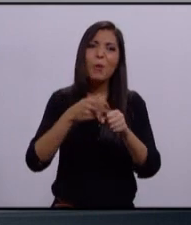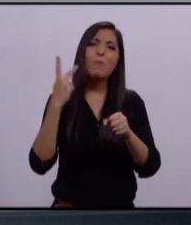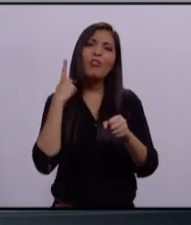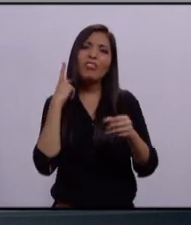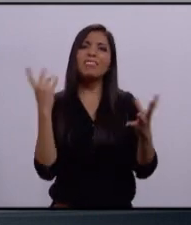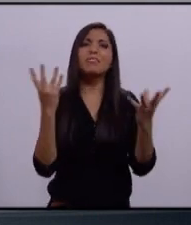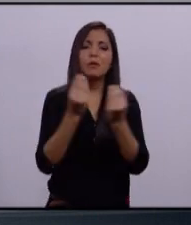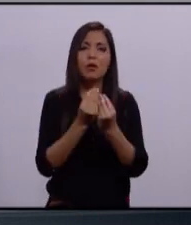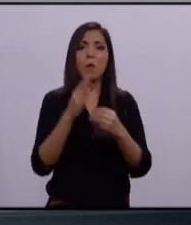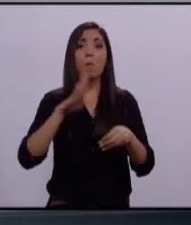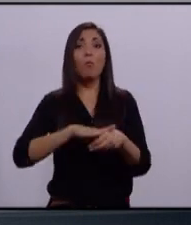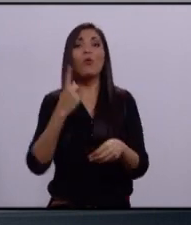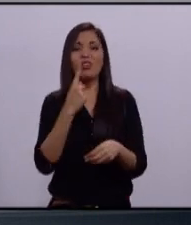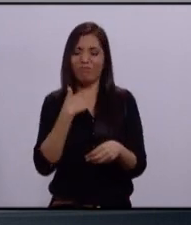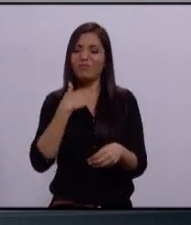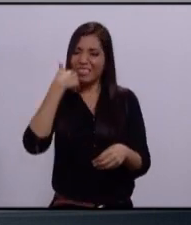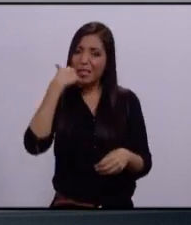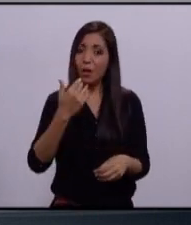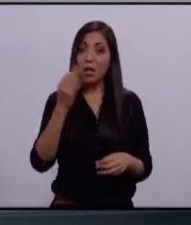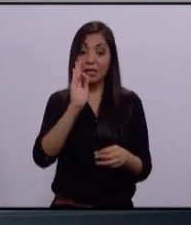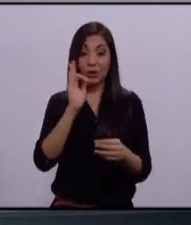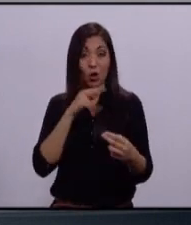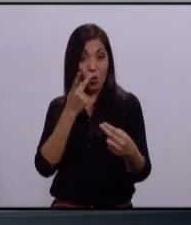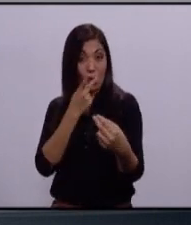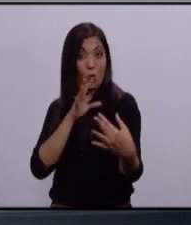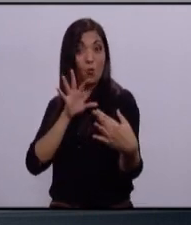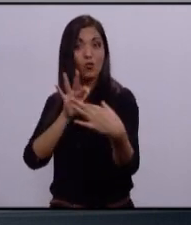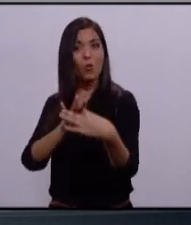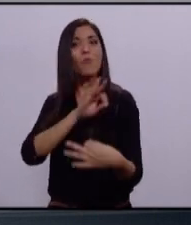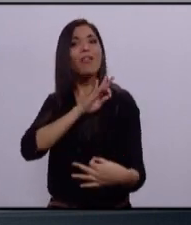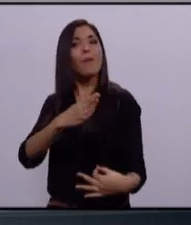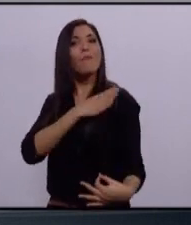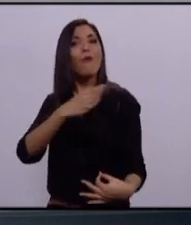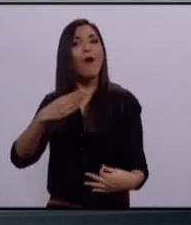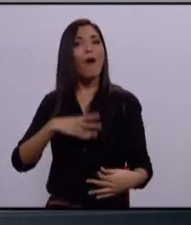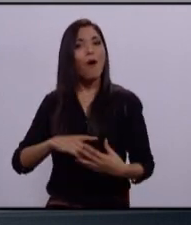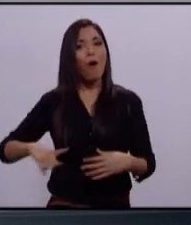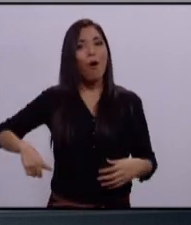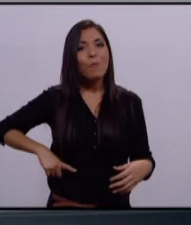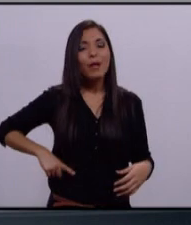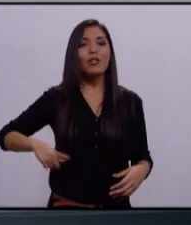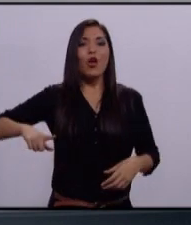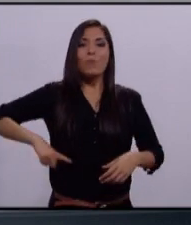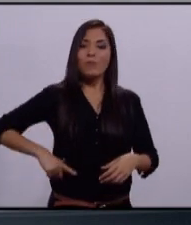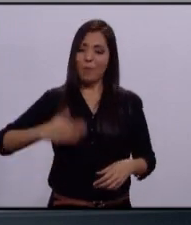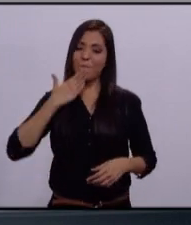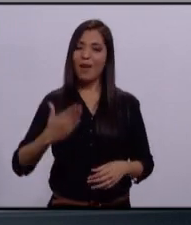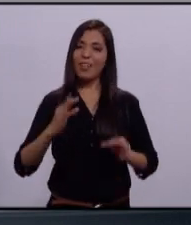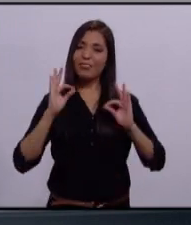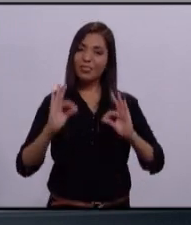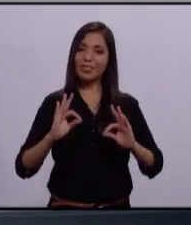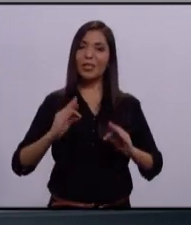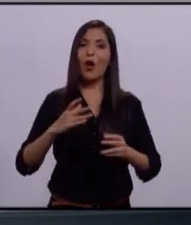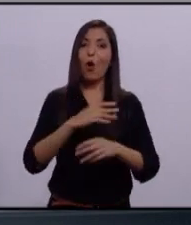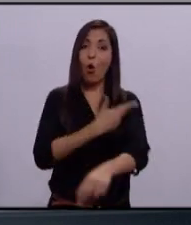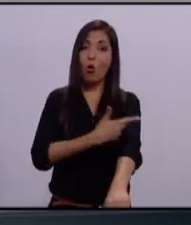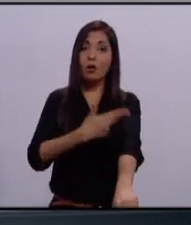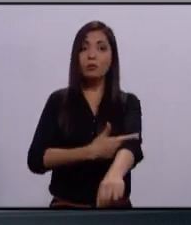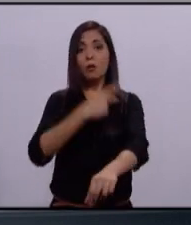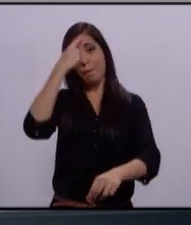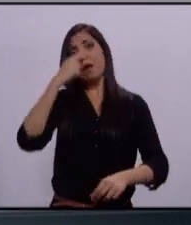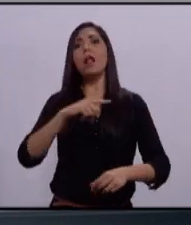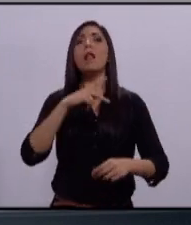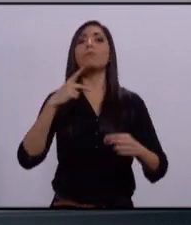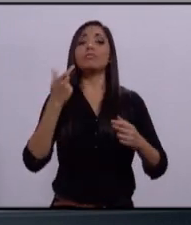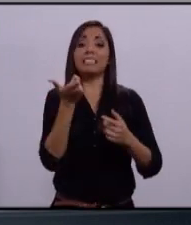estoy convencido de que juntos podemos construir un buen gobierno. Un gobierno eficiente y honesto donde el dinero de la gente